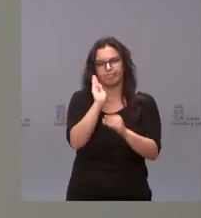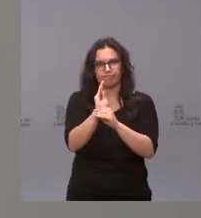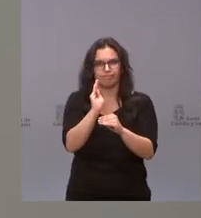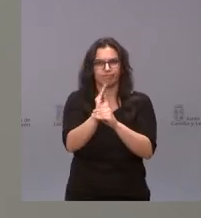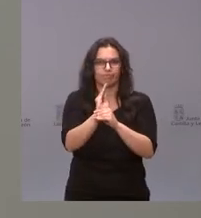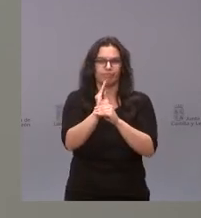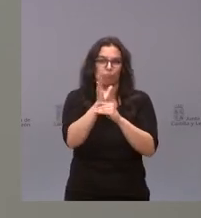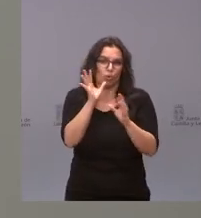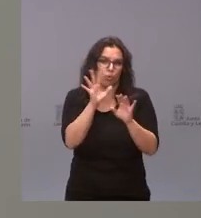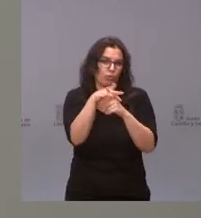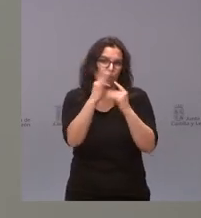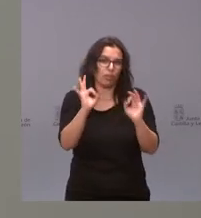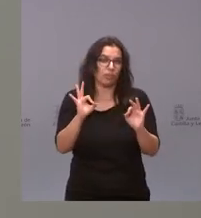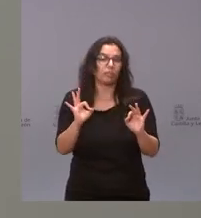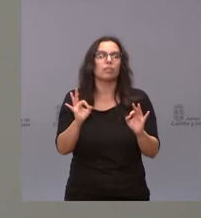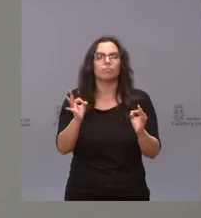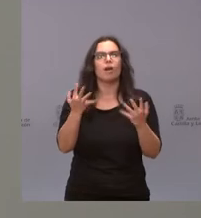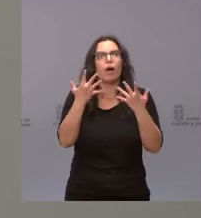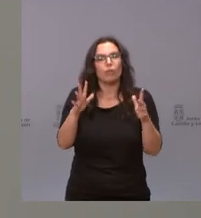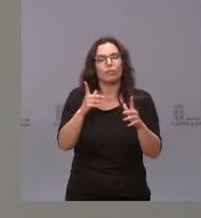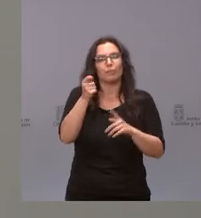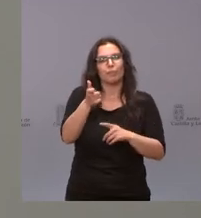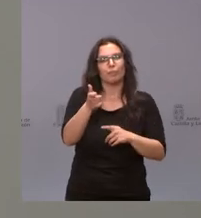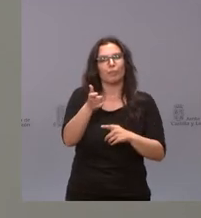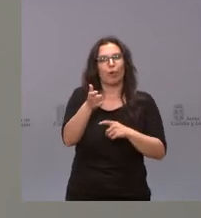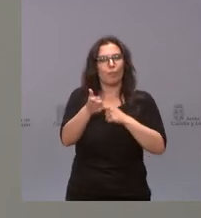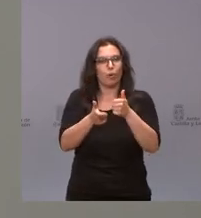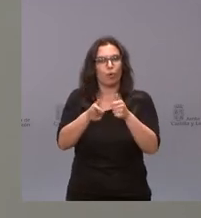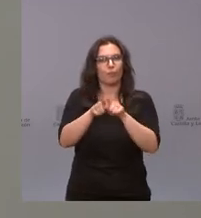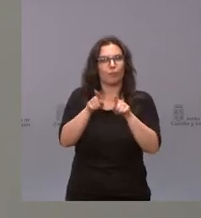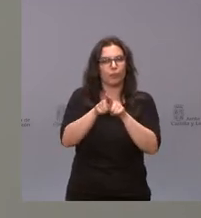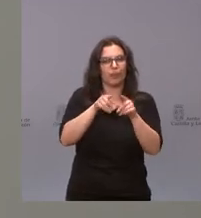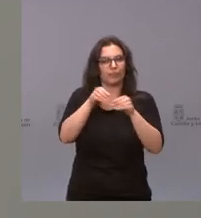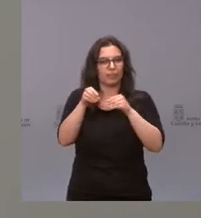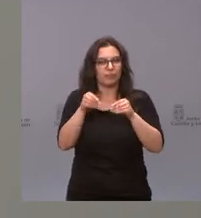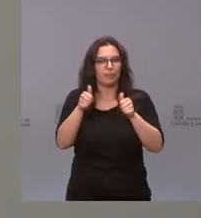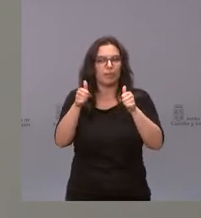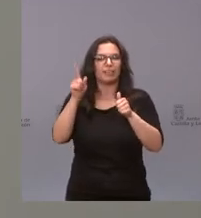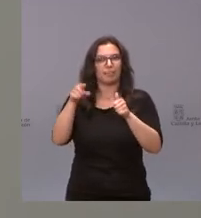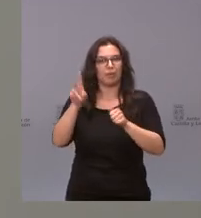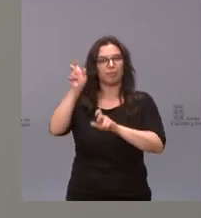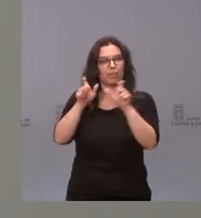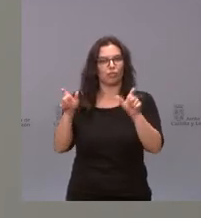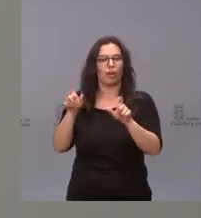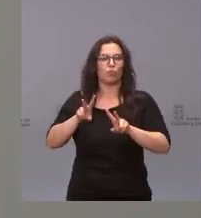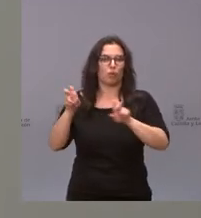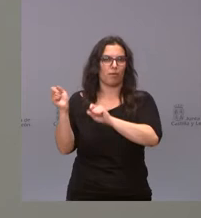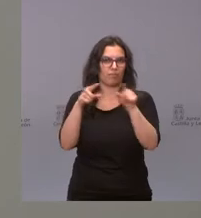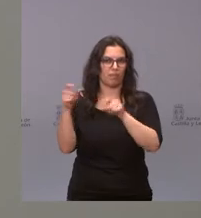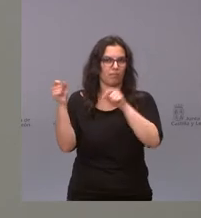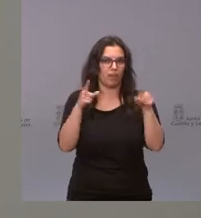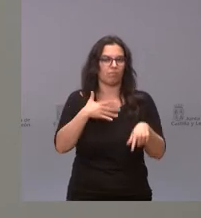marca en estas situaciones, hemos ido permitiendo nuevos ingresos en las residencias. En el mes de febrero